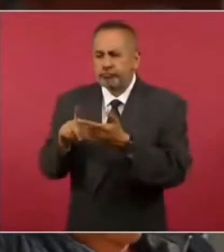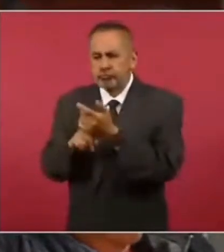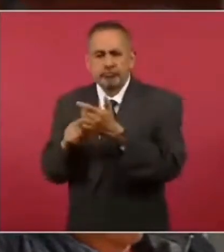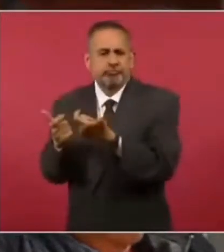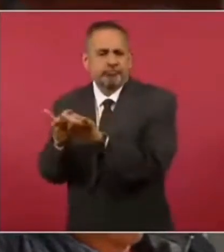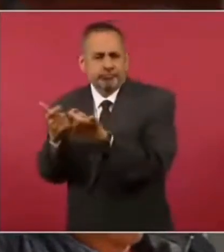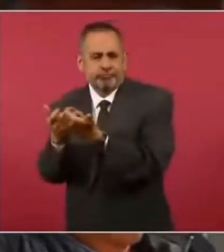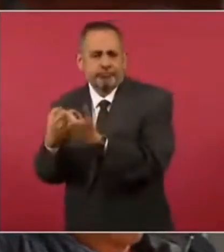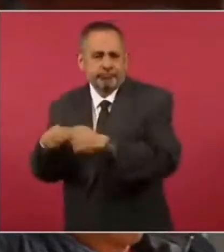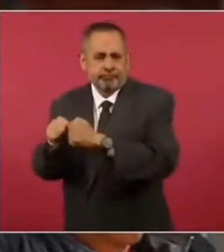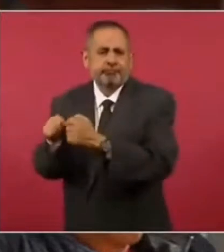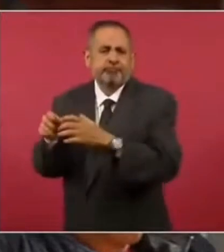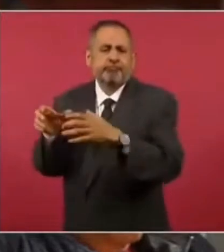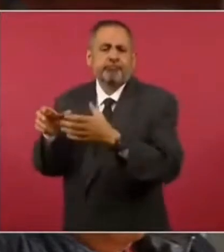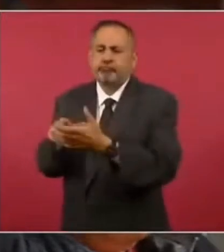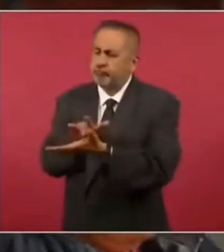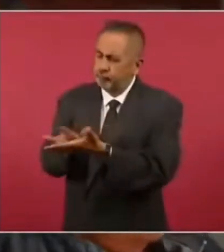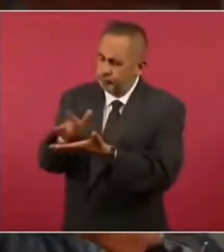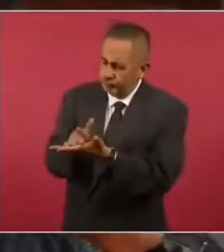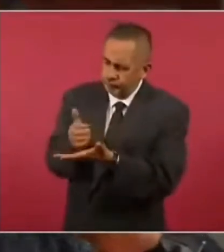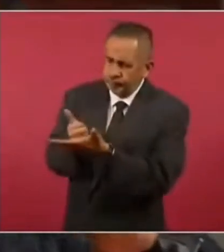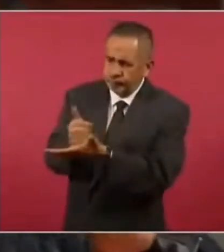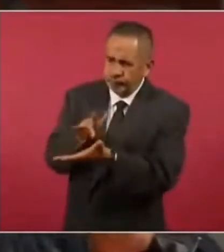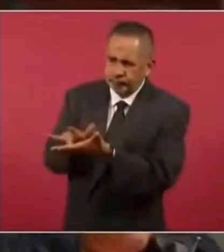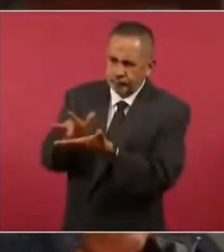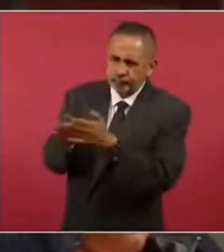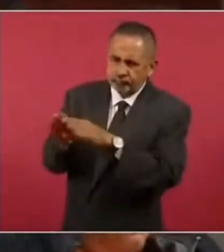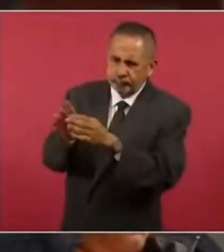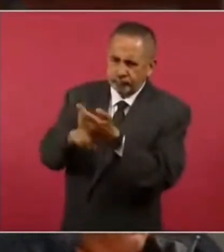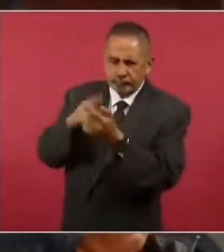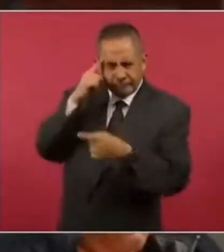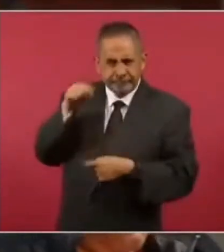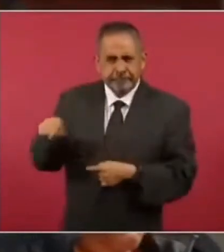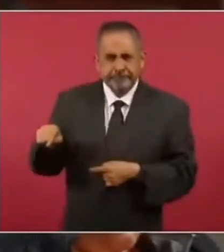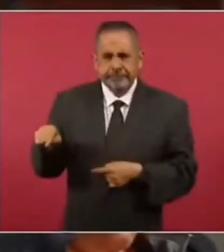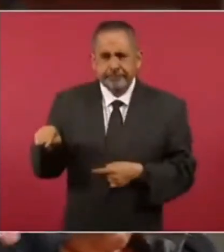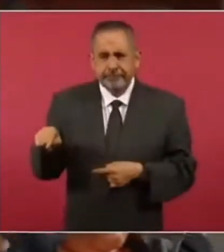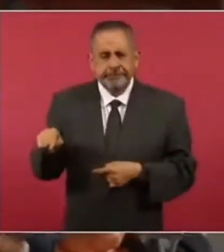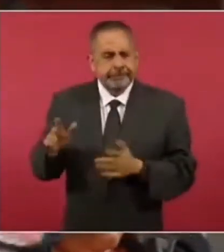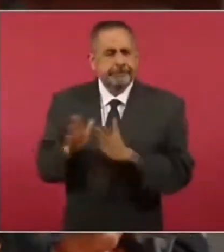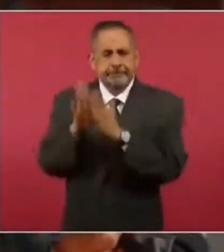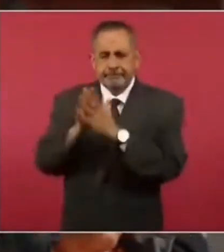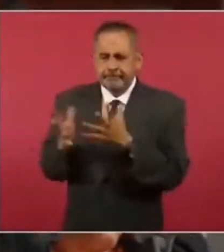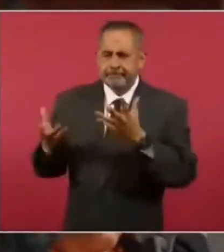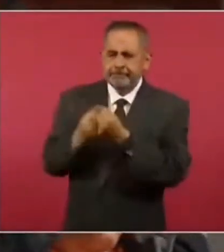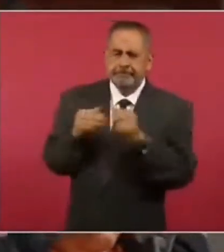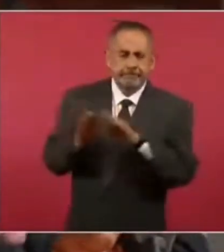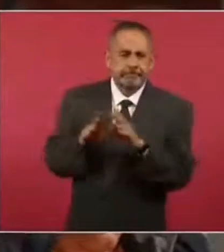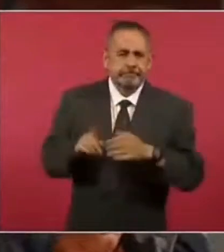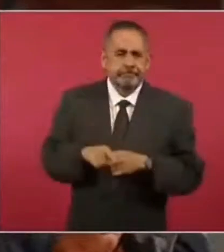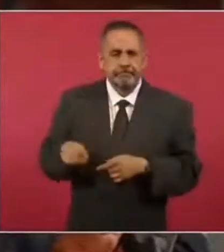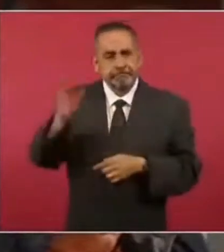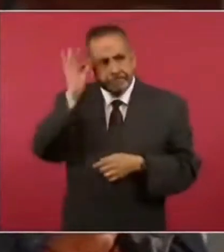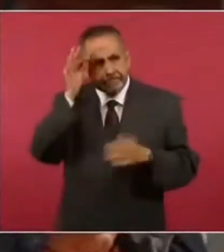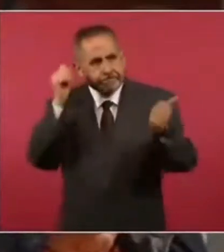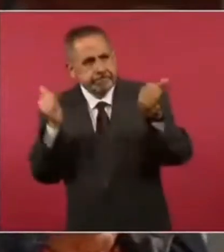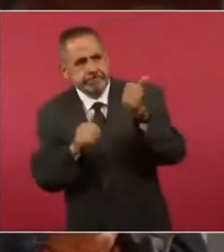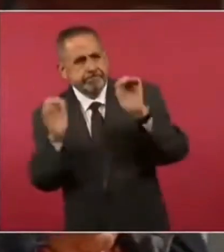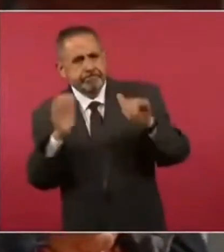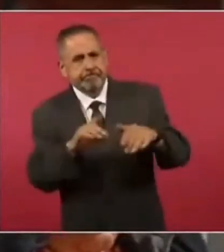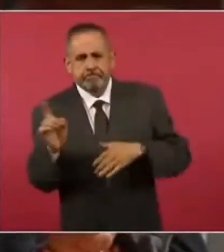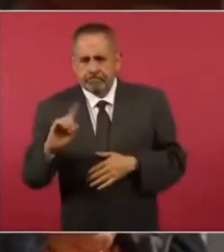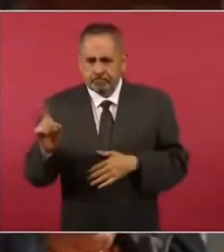cooperativas, para que puedan también participar y no nada más ser empleados del